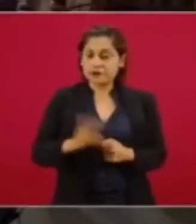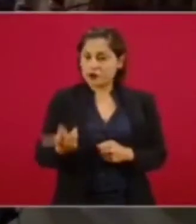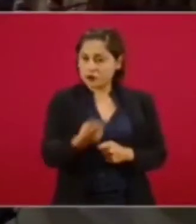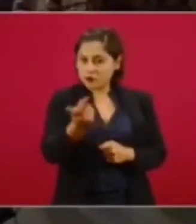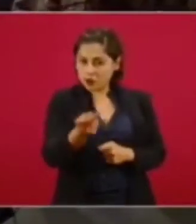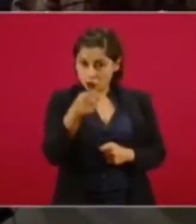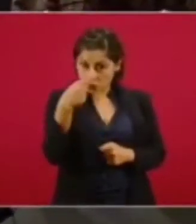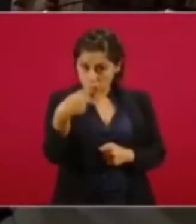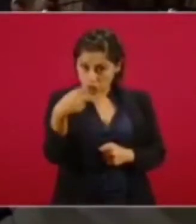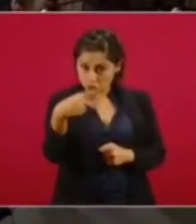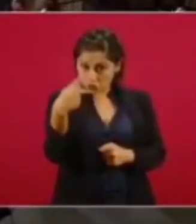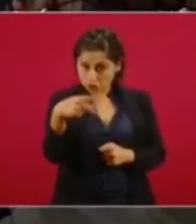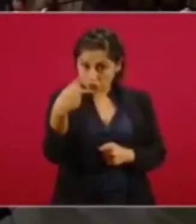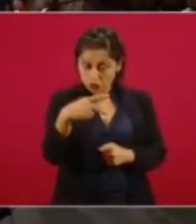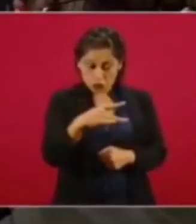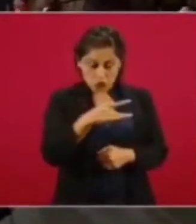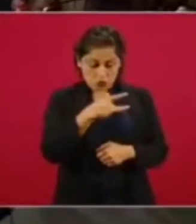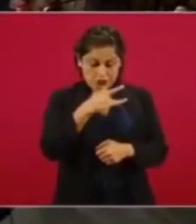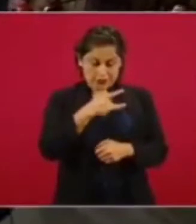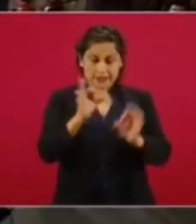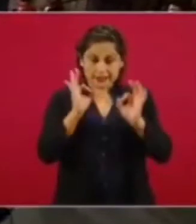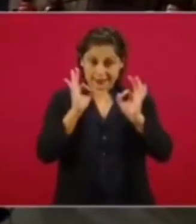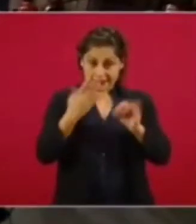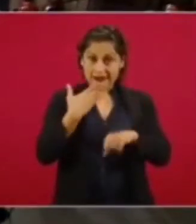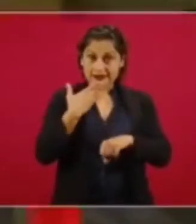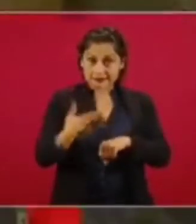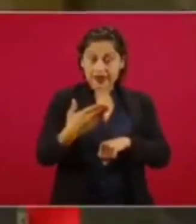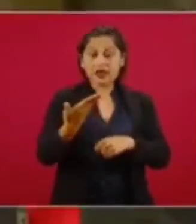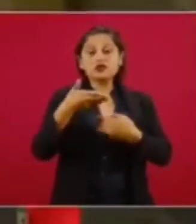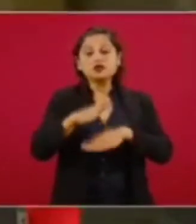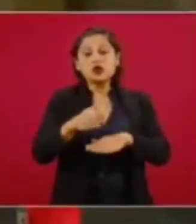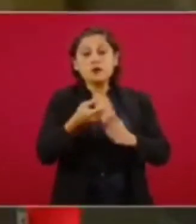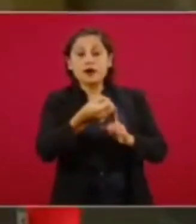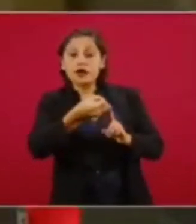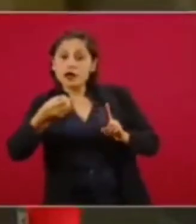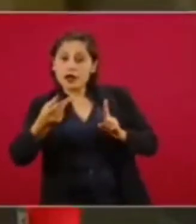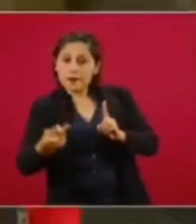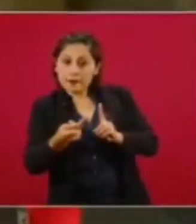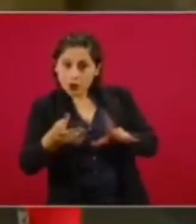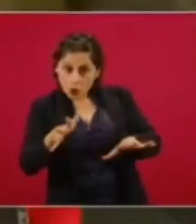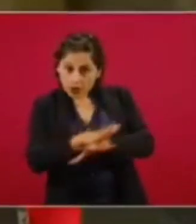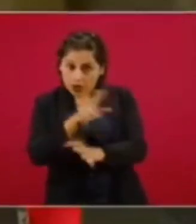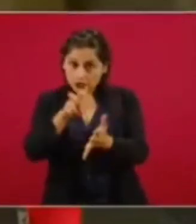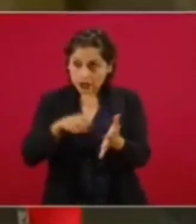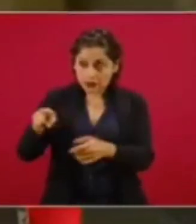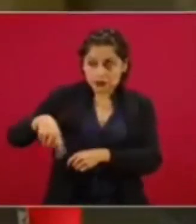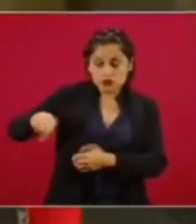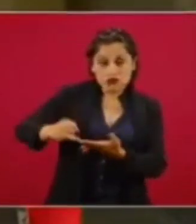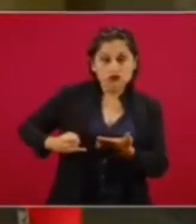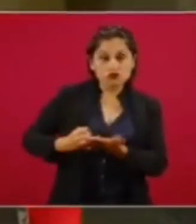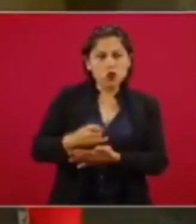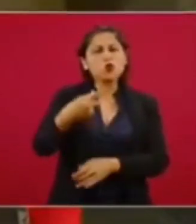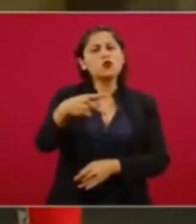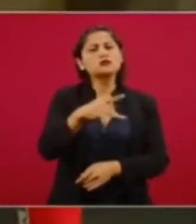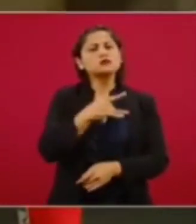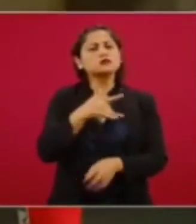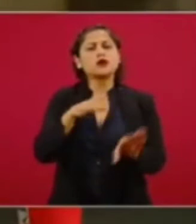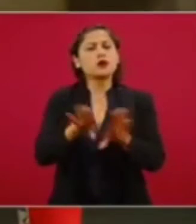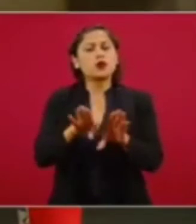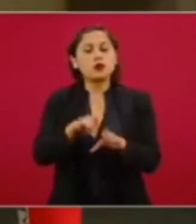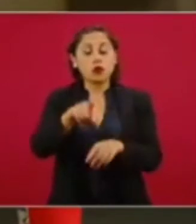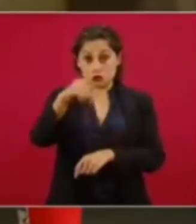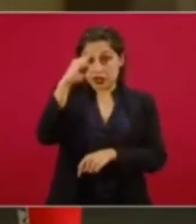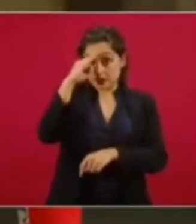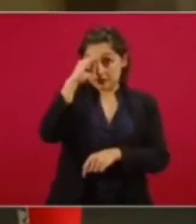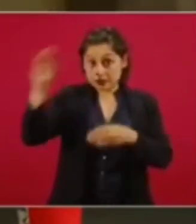no con el cambio que hizo la Suprema Corte respecto a la pregunta? ¿Cree que sea necesario poner los nombres de